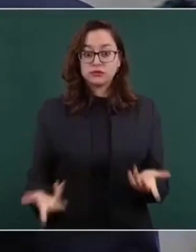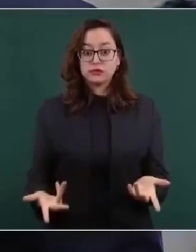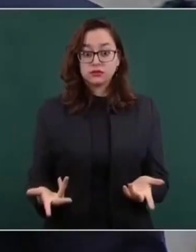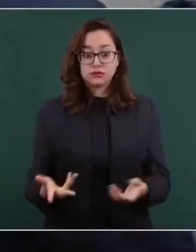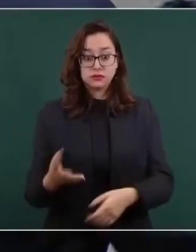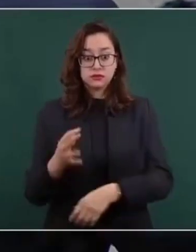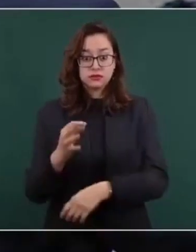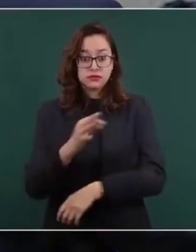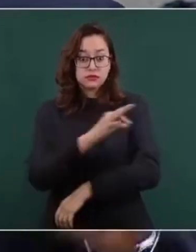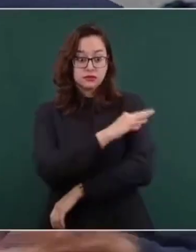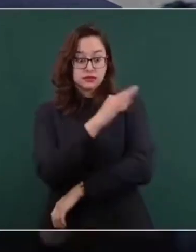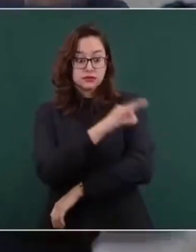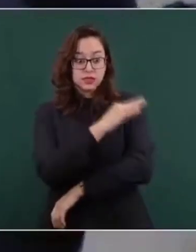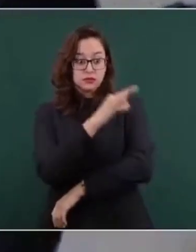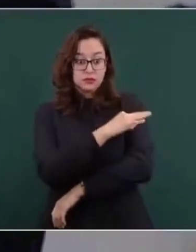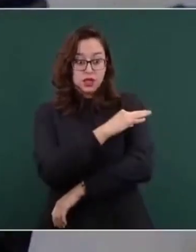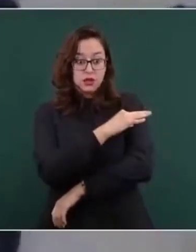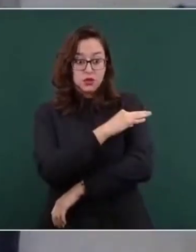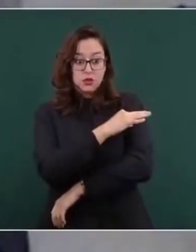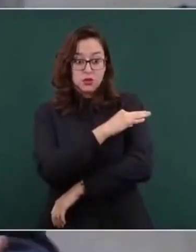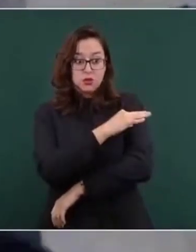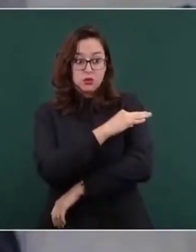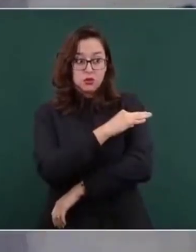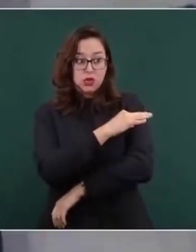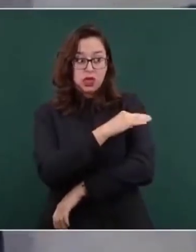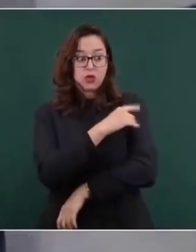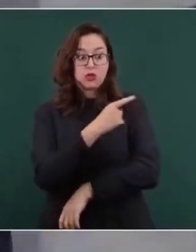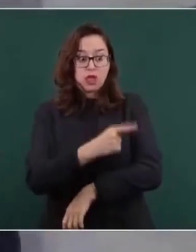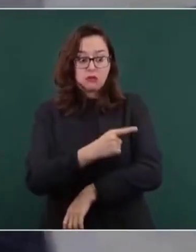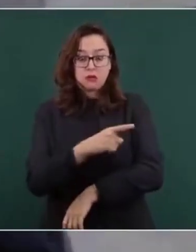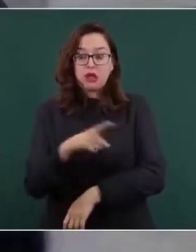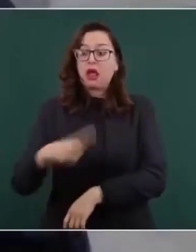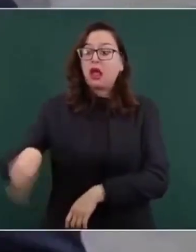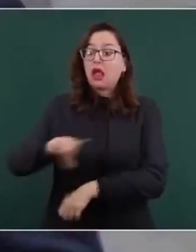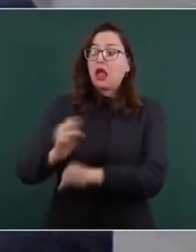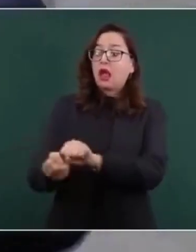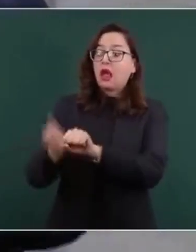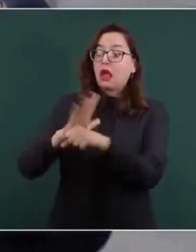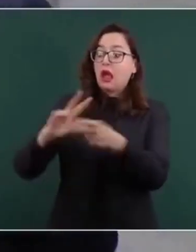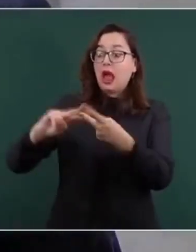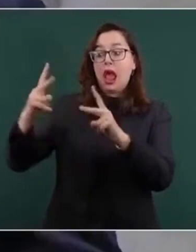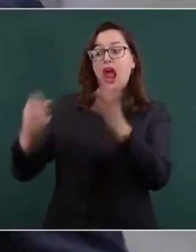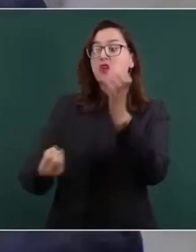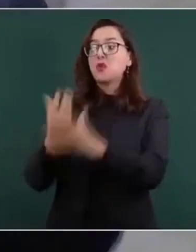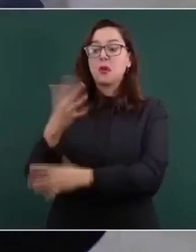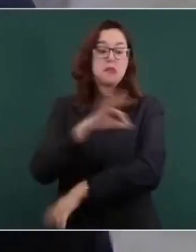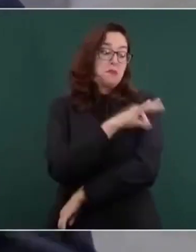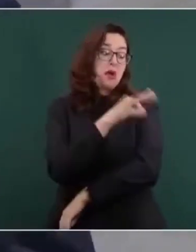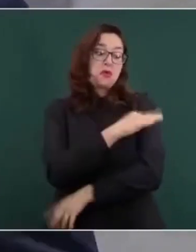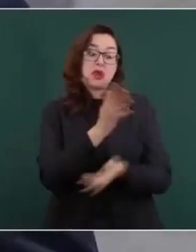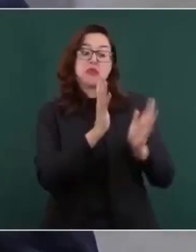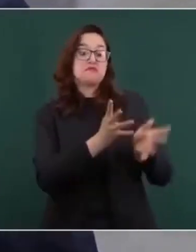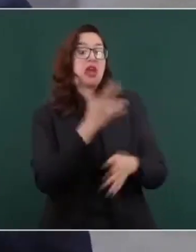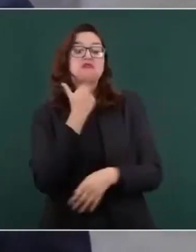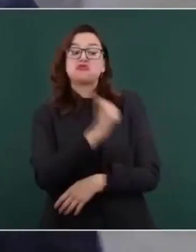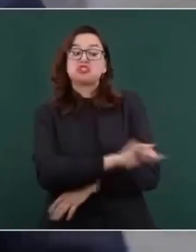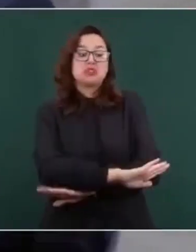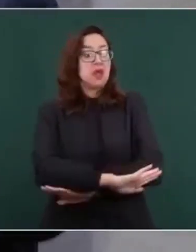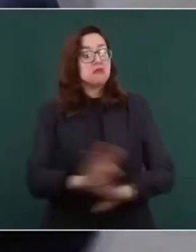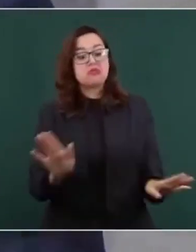ante la nueva variante, como llegaron a decir, eso no está demostrado.